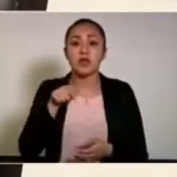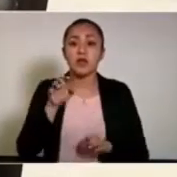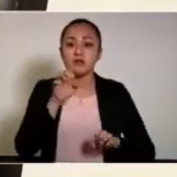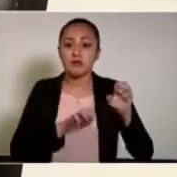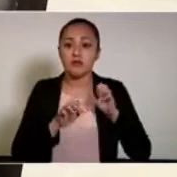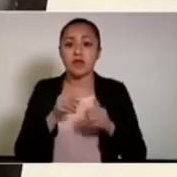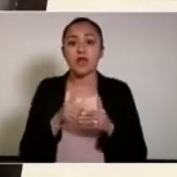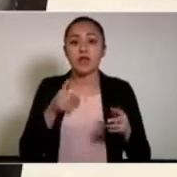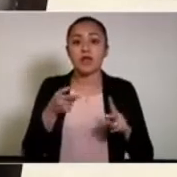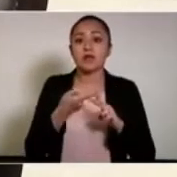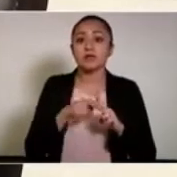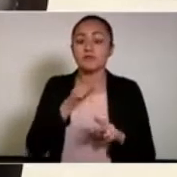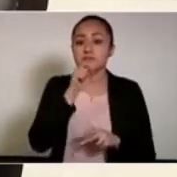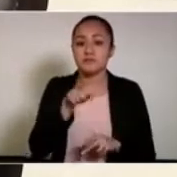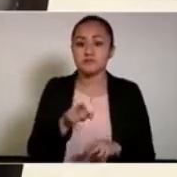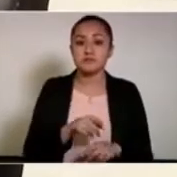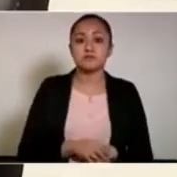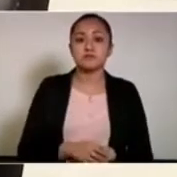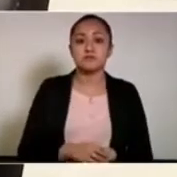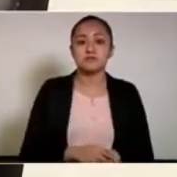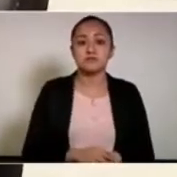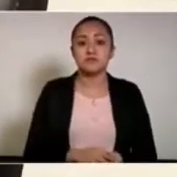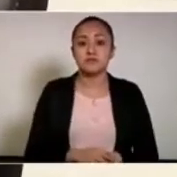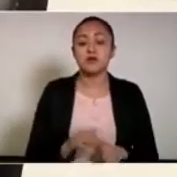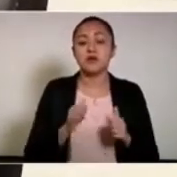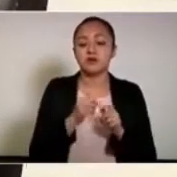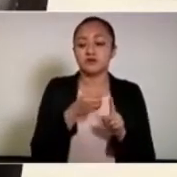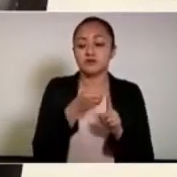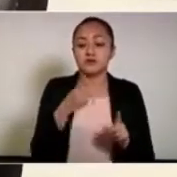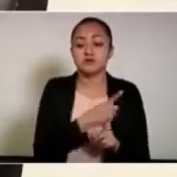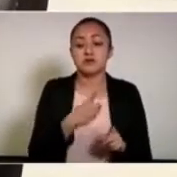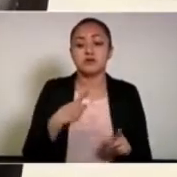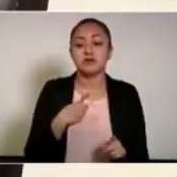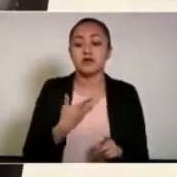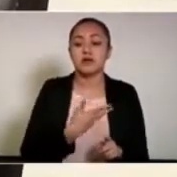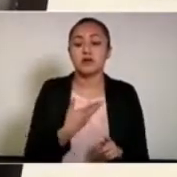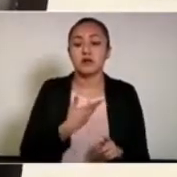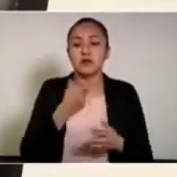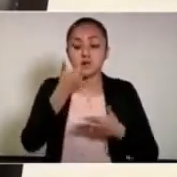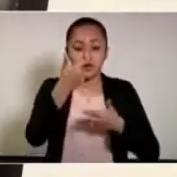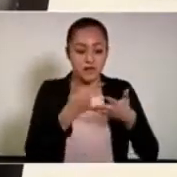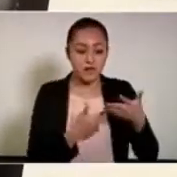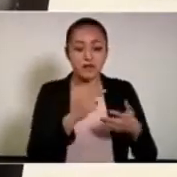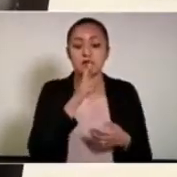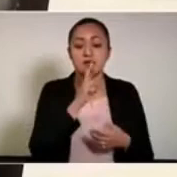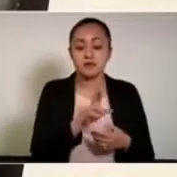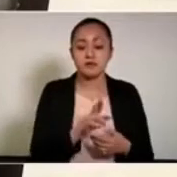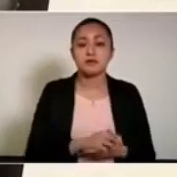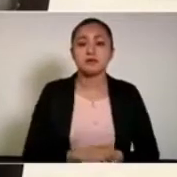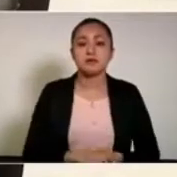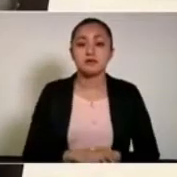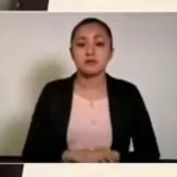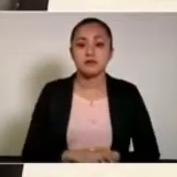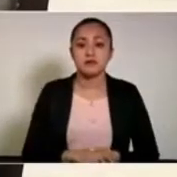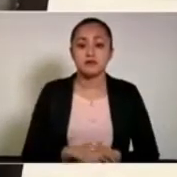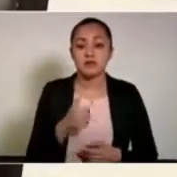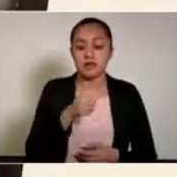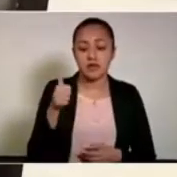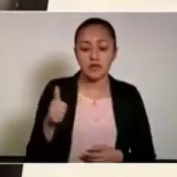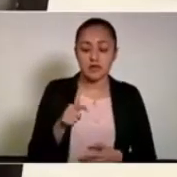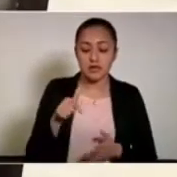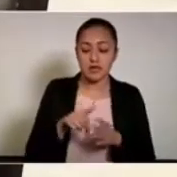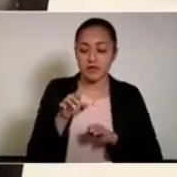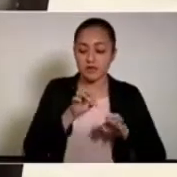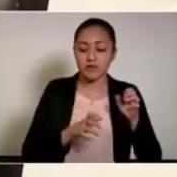evento previo al inicio del mismo. Los organizadores deberán contar con una bitácora de resultados. Cada evento